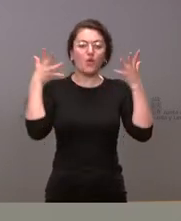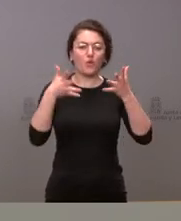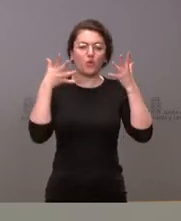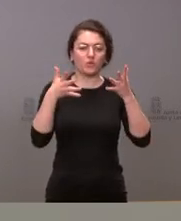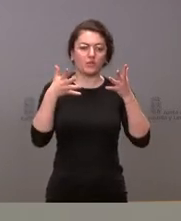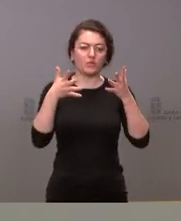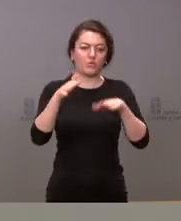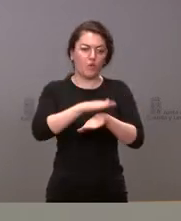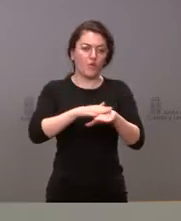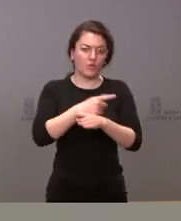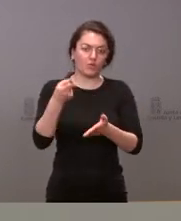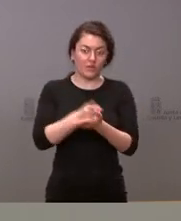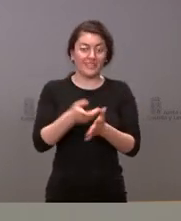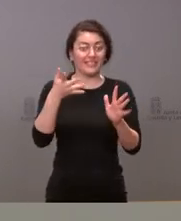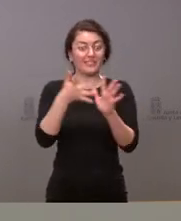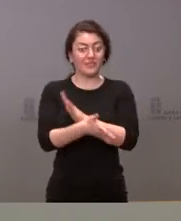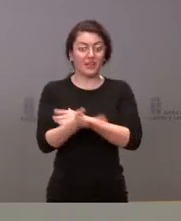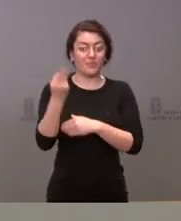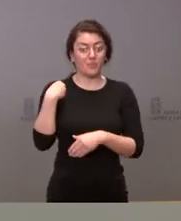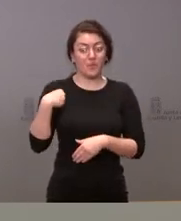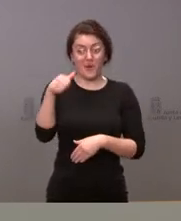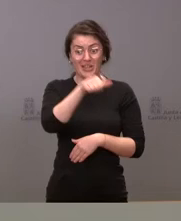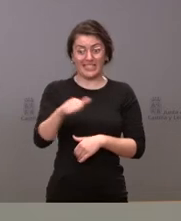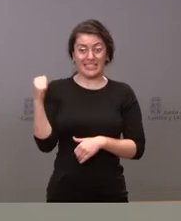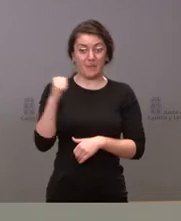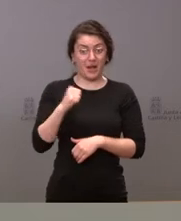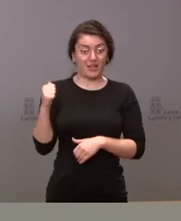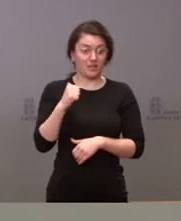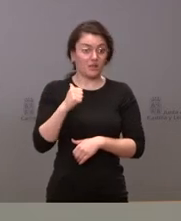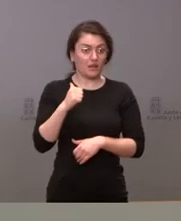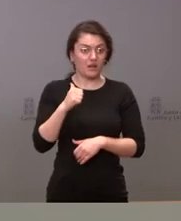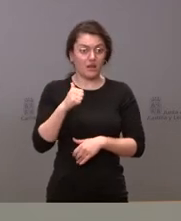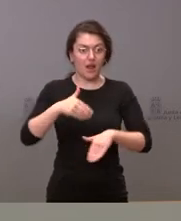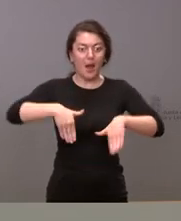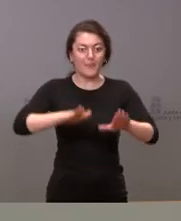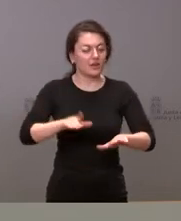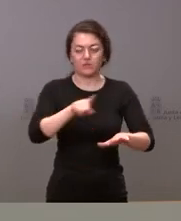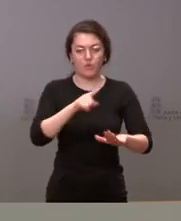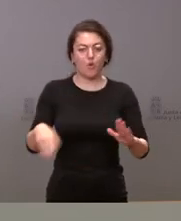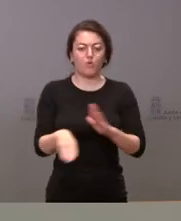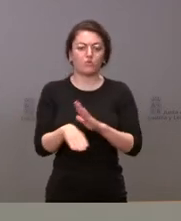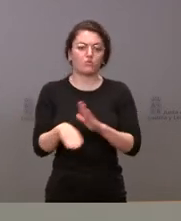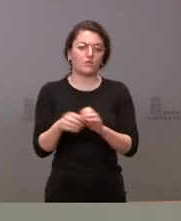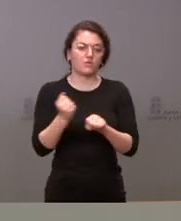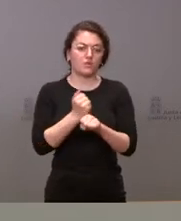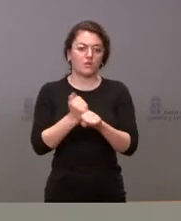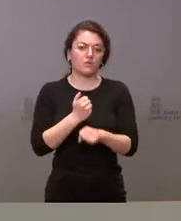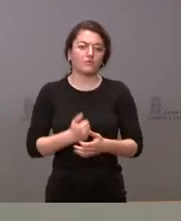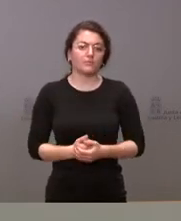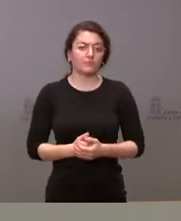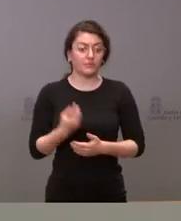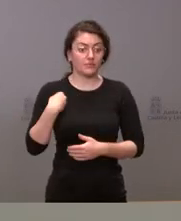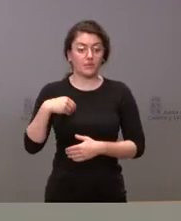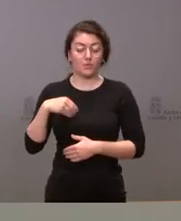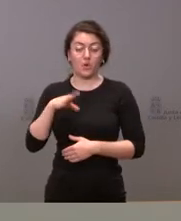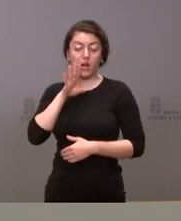tampoco en Semanas Santas va a parar su actividad el Gobierno en funciones. Nos veremos aquí y a la pregunta que usted me decía si